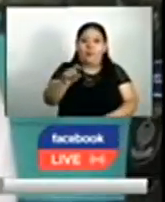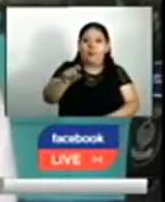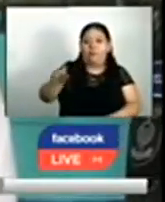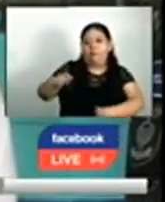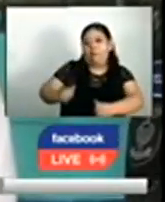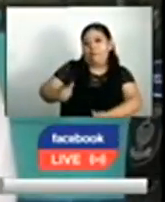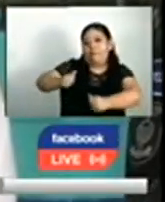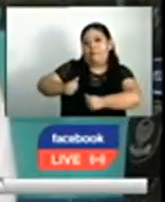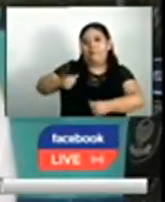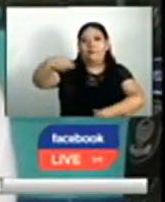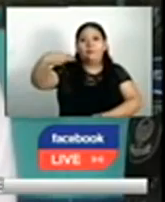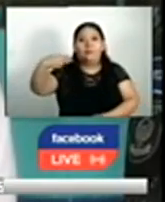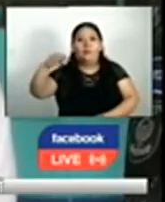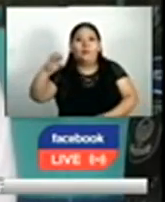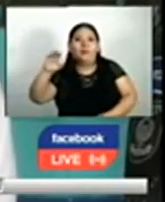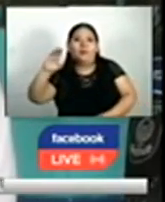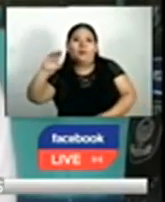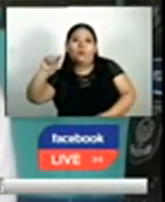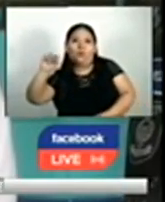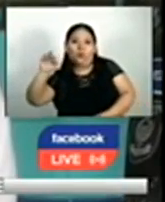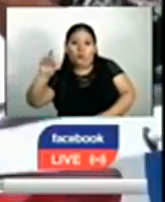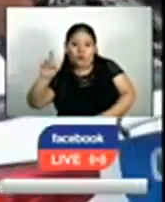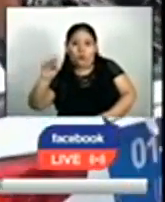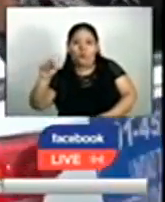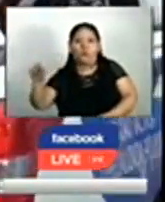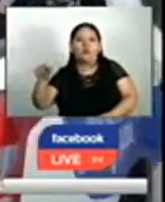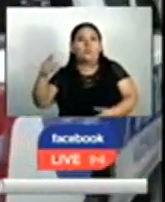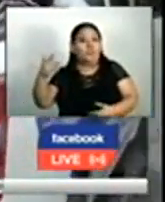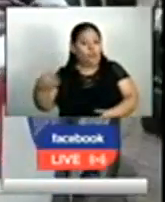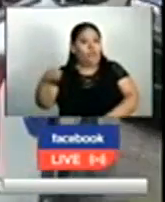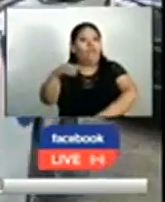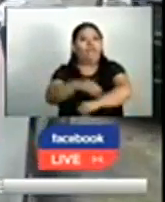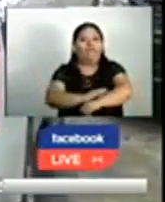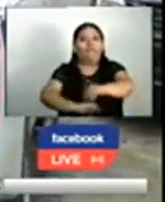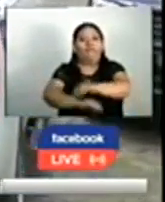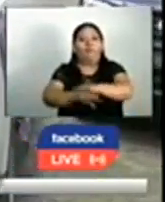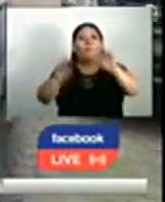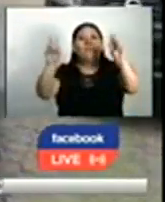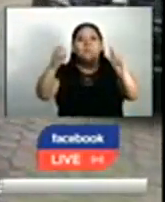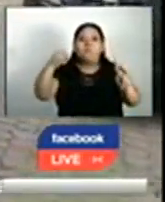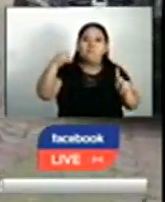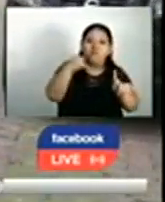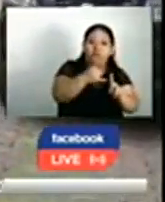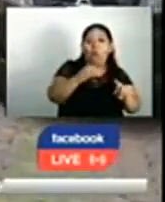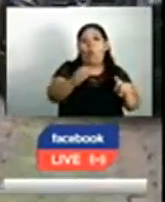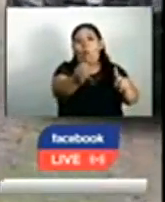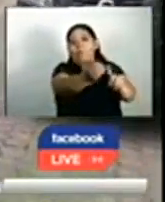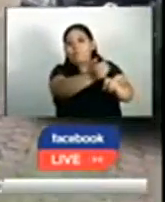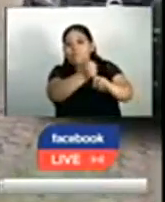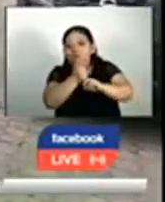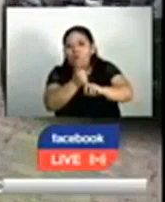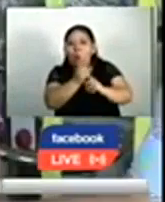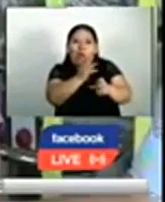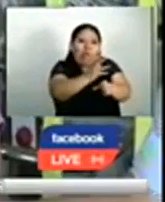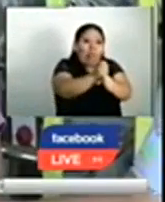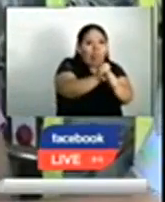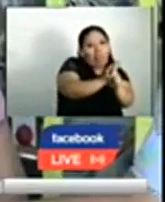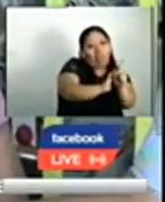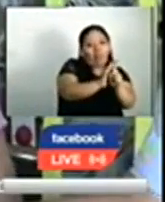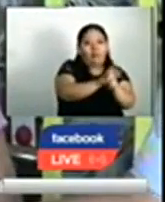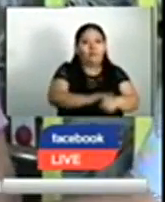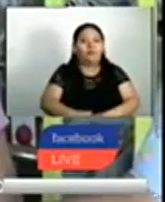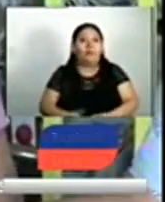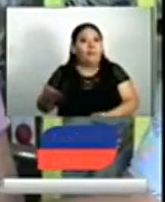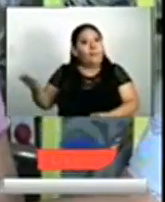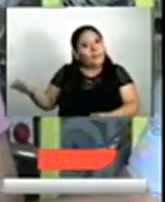Fuerza Armada Héctor Ovidio Alvarado Rivera, detenido y acusado de violación, privación de libertad y agresión sexual. Esa